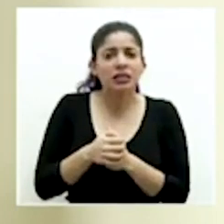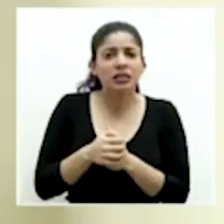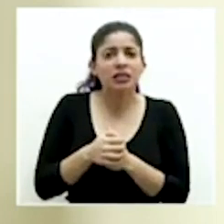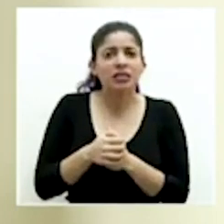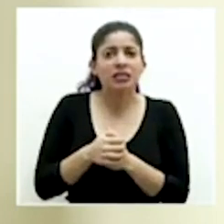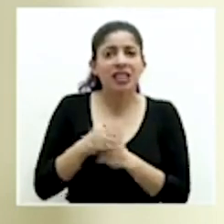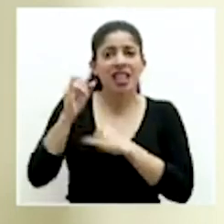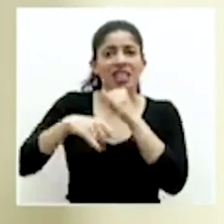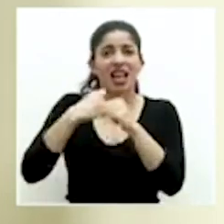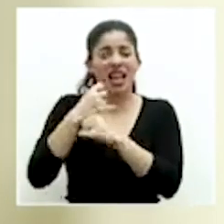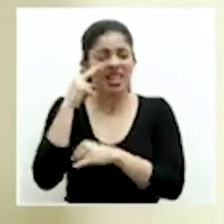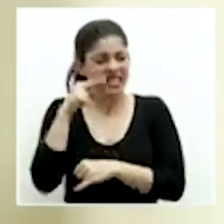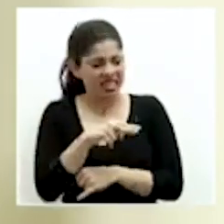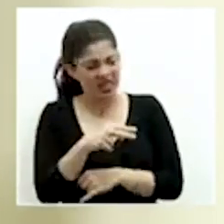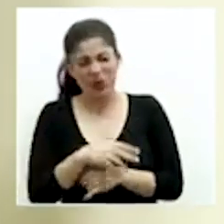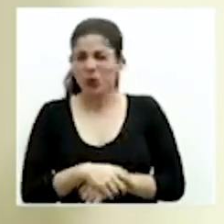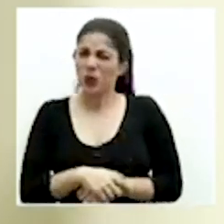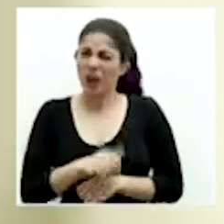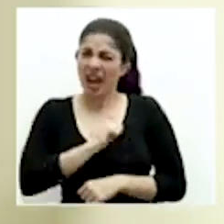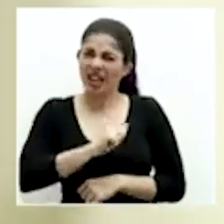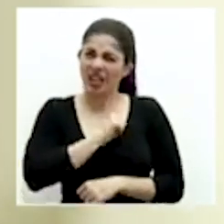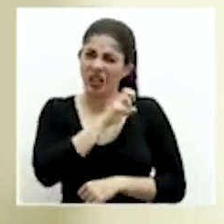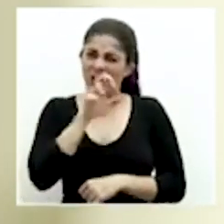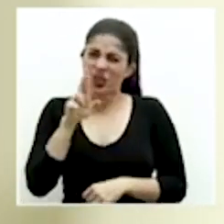Y dejan mucho que decir de la actitud de Costa Rica.